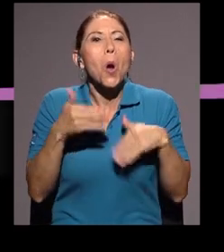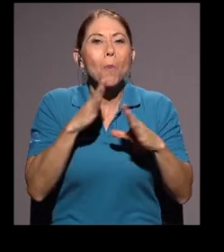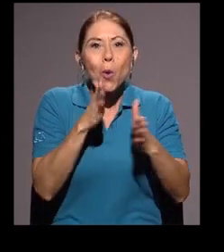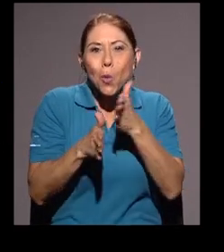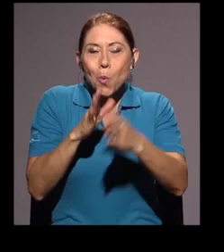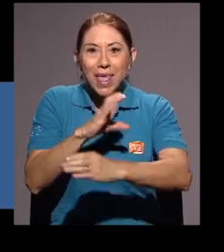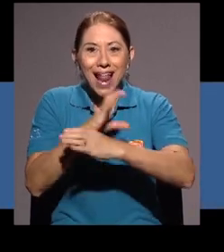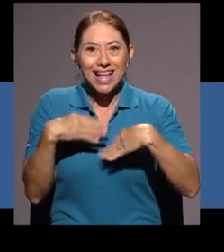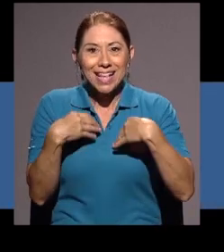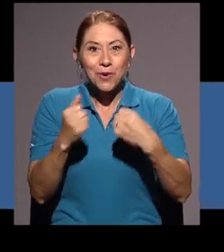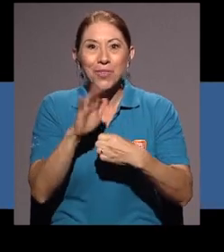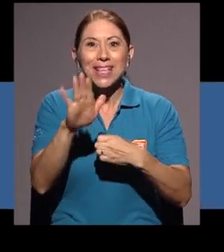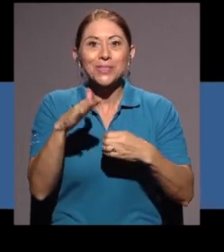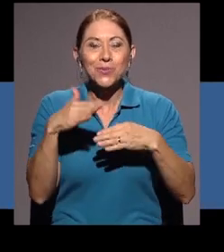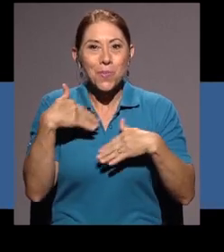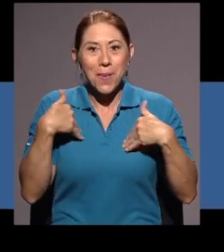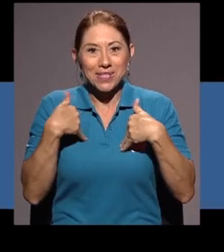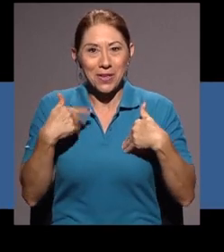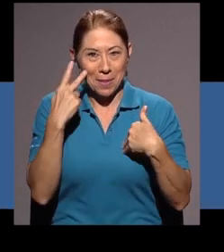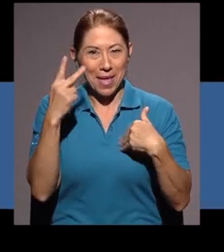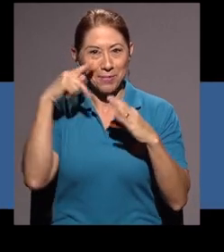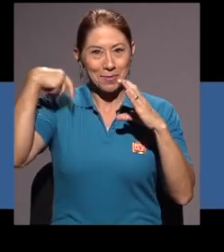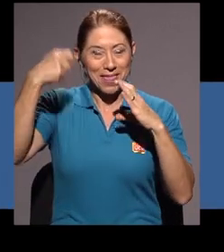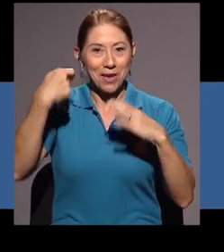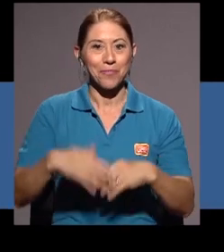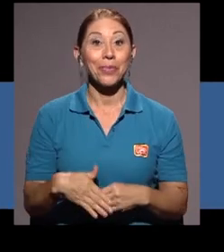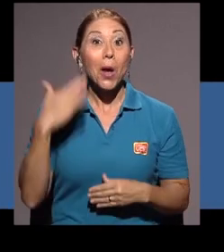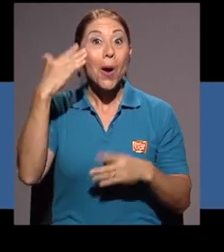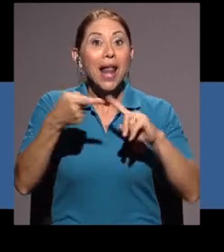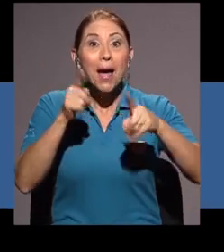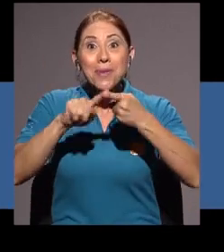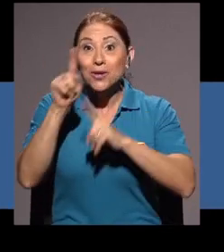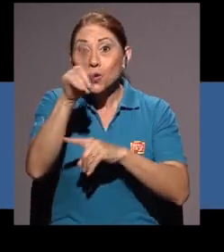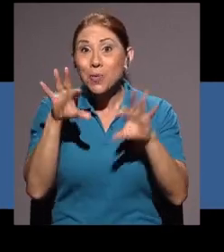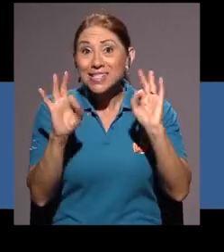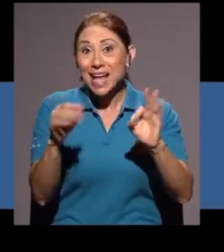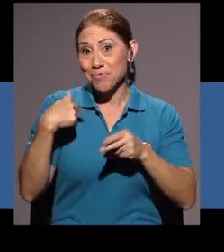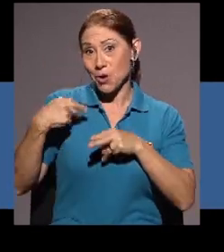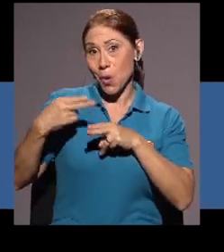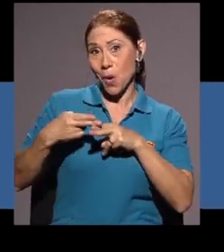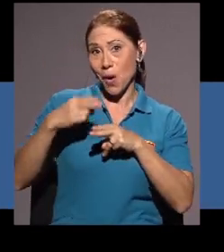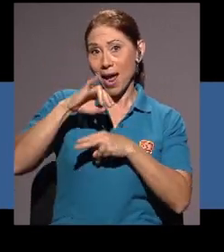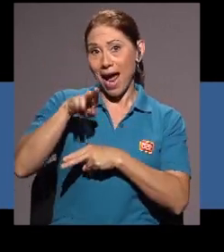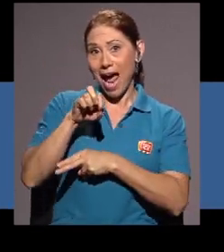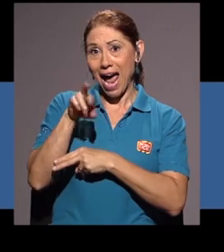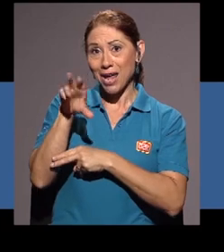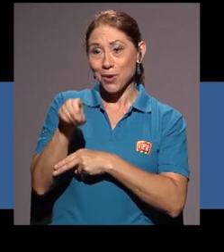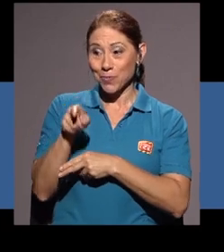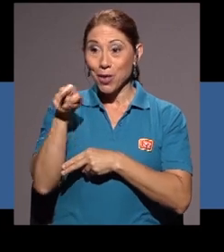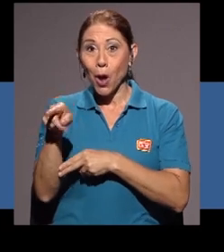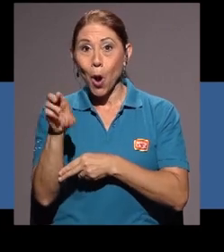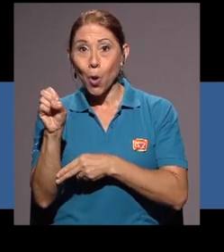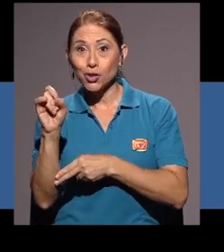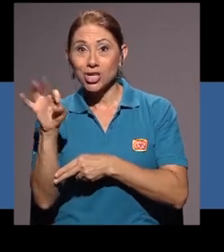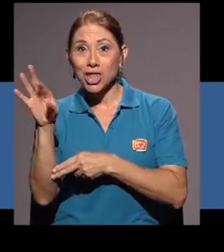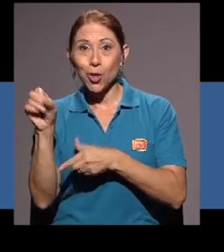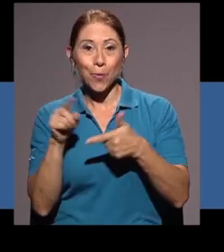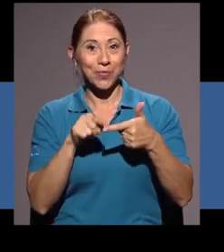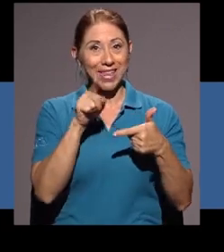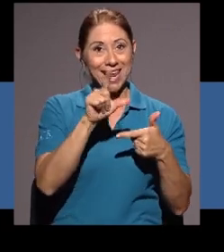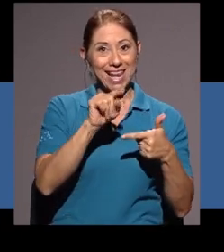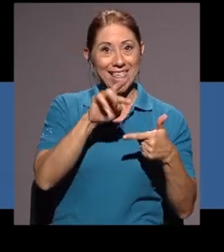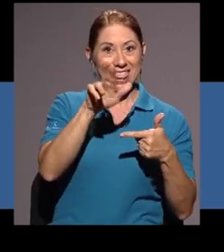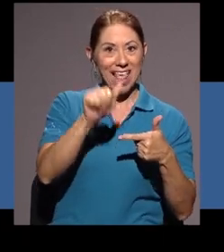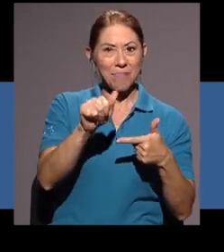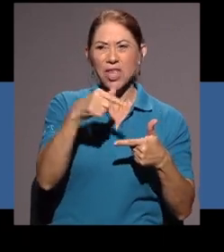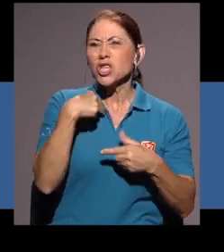cuidan la salud de la suya. Veamos sus videos. Hola, amigos, ¿cómo están? Yo soy Jairo, él es osito y esta es